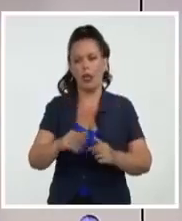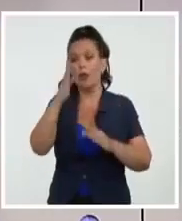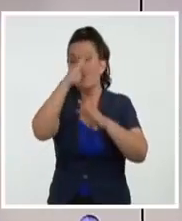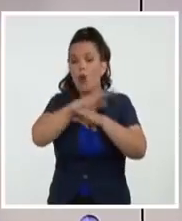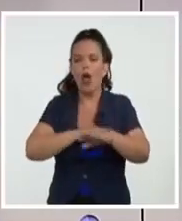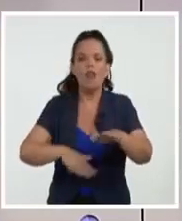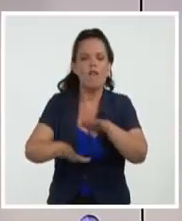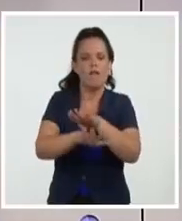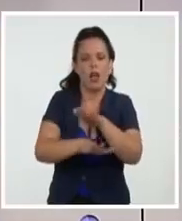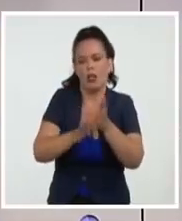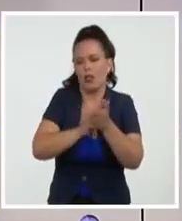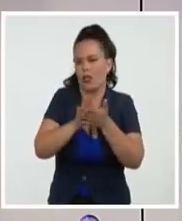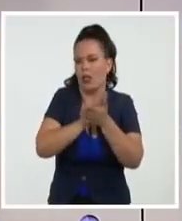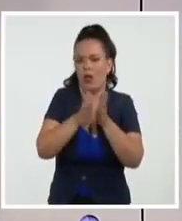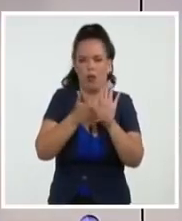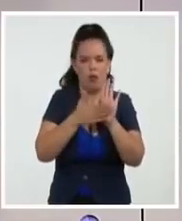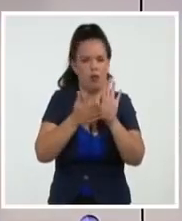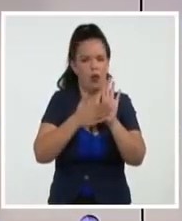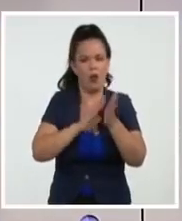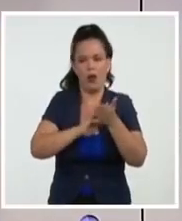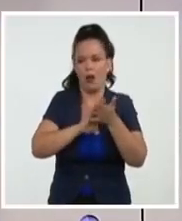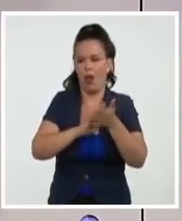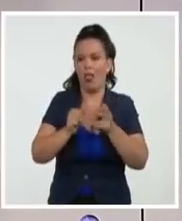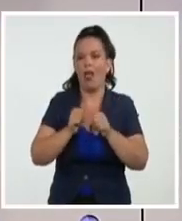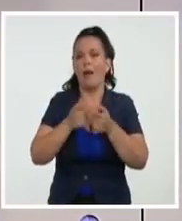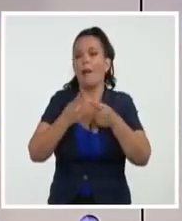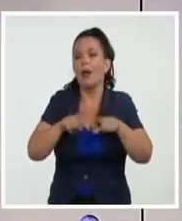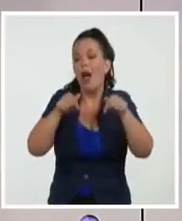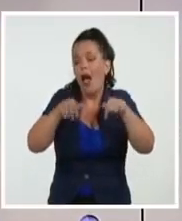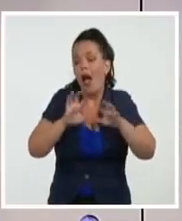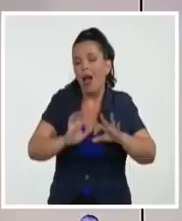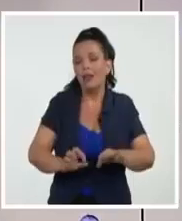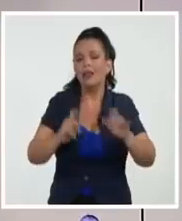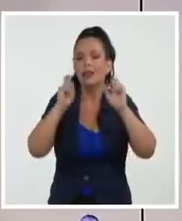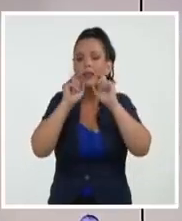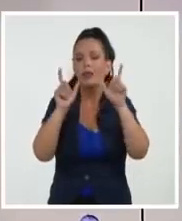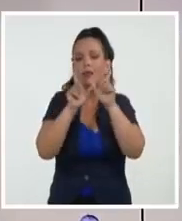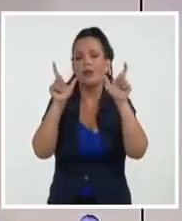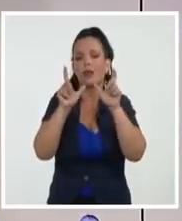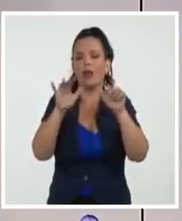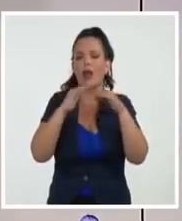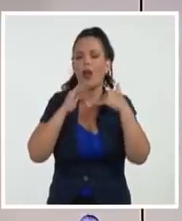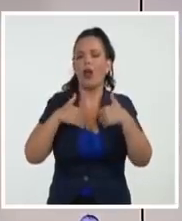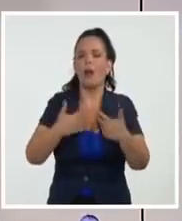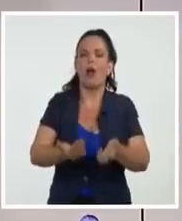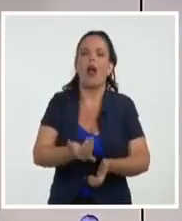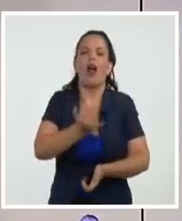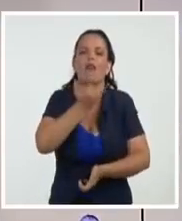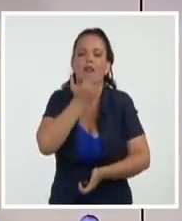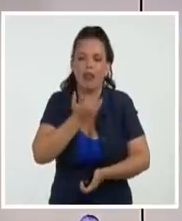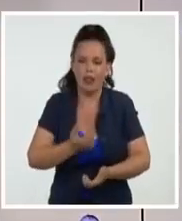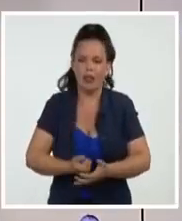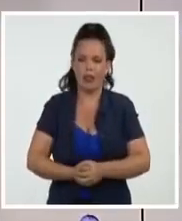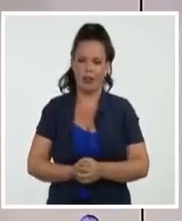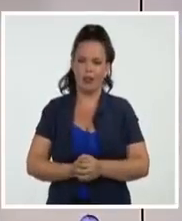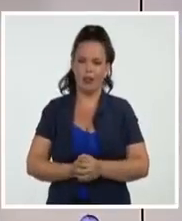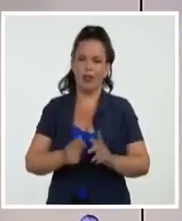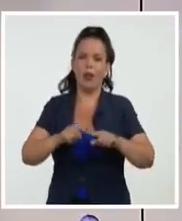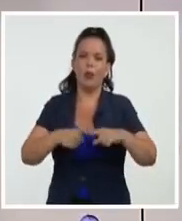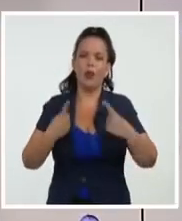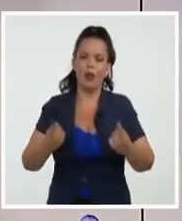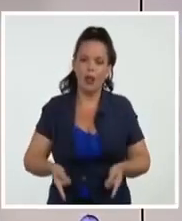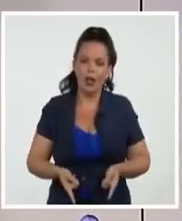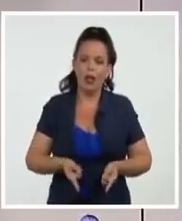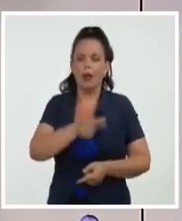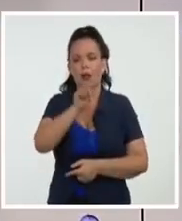tipo. Y de eso se trata, de impactos en lo simbólico, una dádiva para los que adversan a Cuba y un mensaje